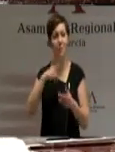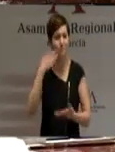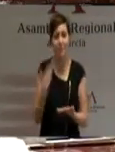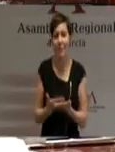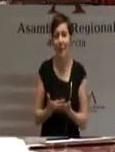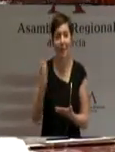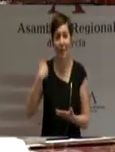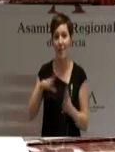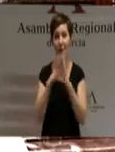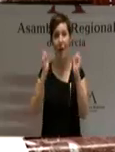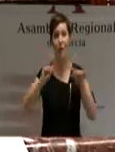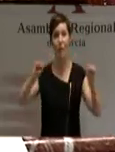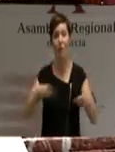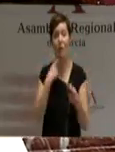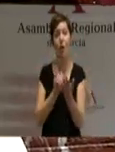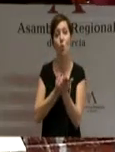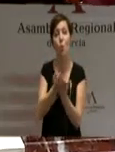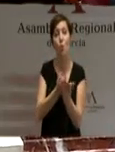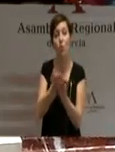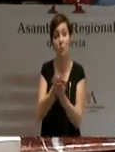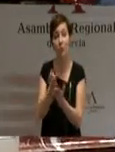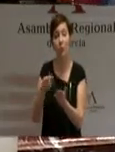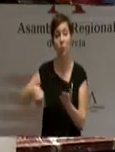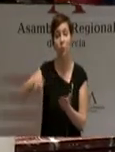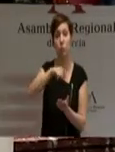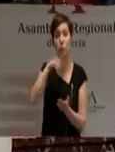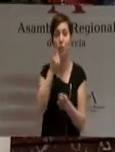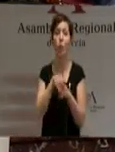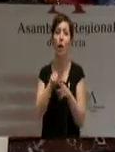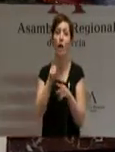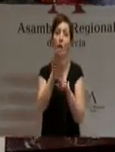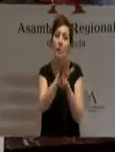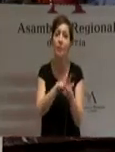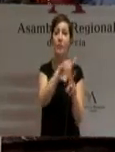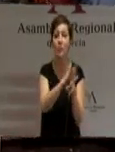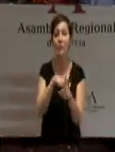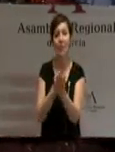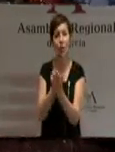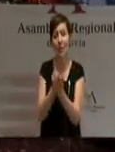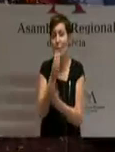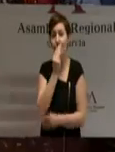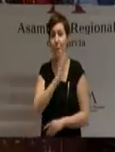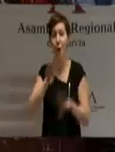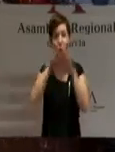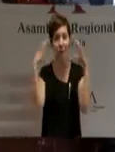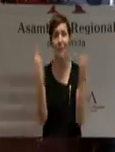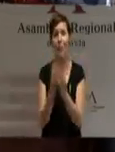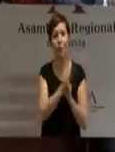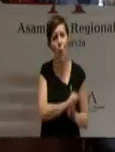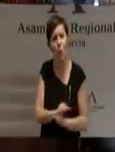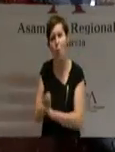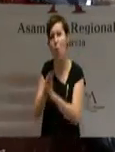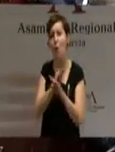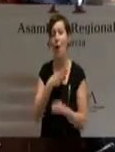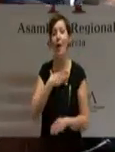a la región de Murcia unos cultivos que son ejemplares, mimados por los mejores agricultores del mundo, capaces de generar riqueza y